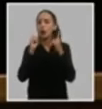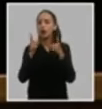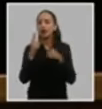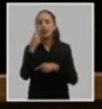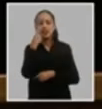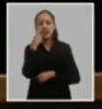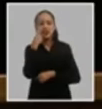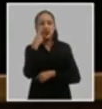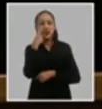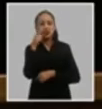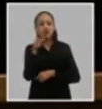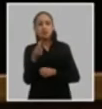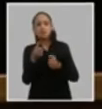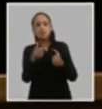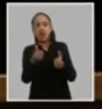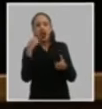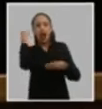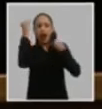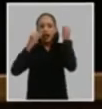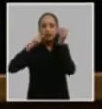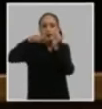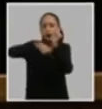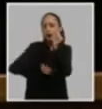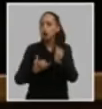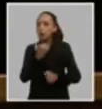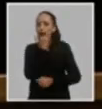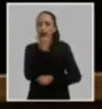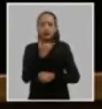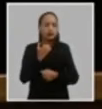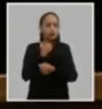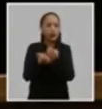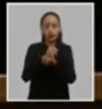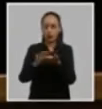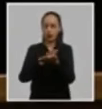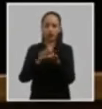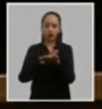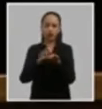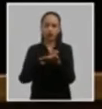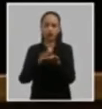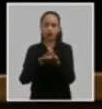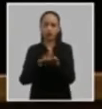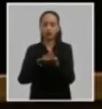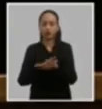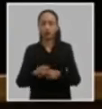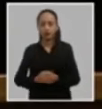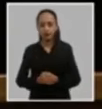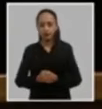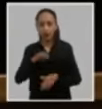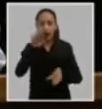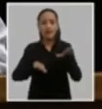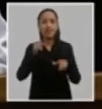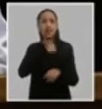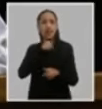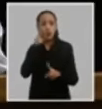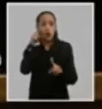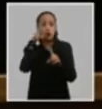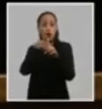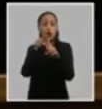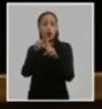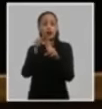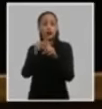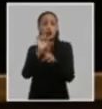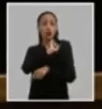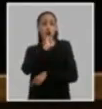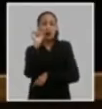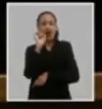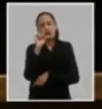integralidad y visión de los riesgos la ausencia o baja calidad de las metas e indicadores requeridos y las acciones